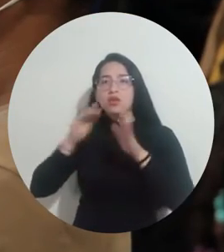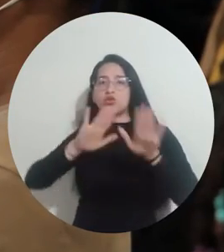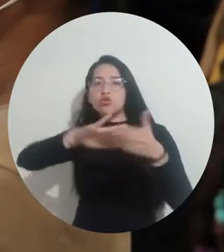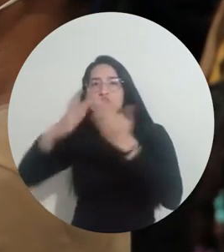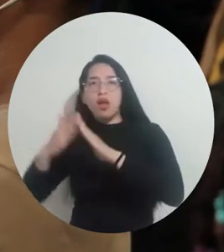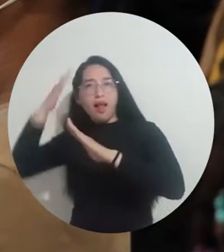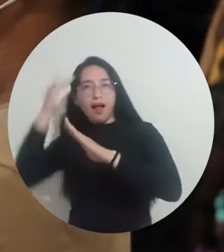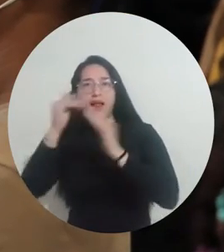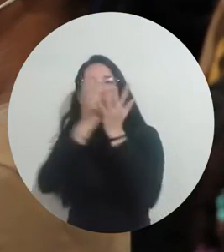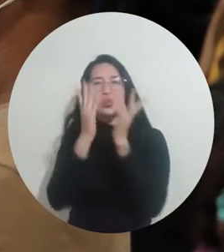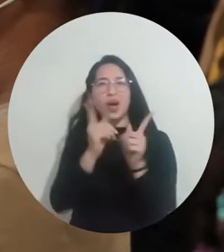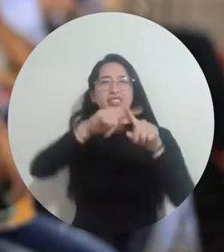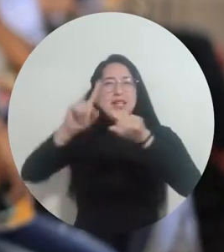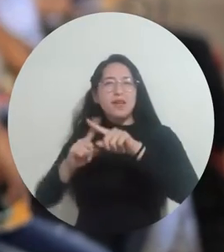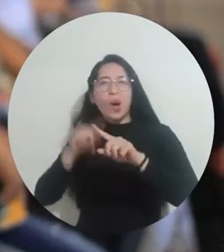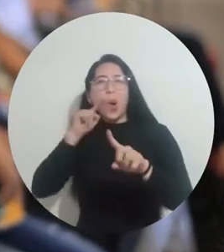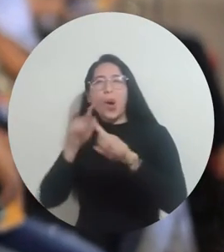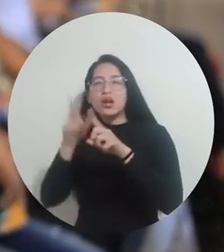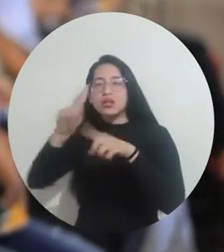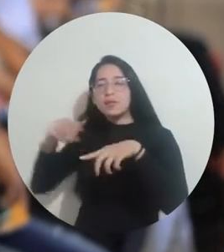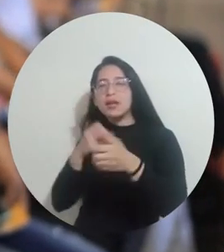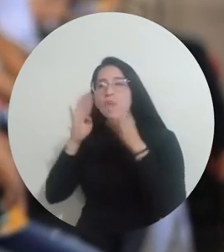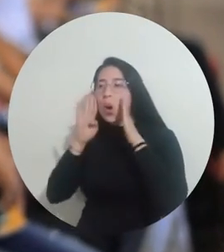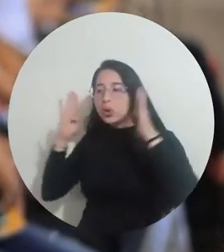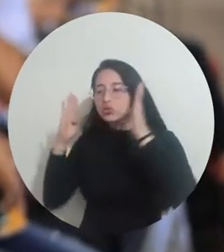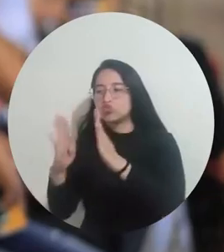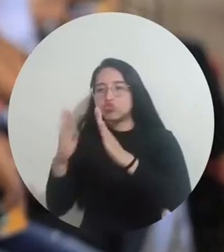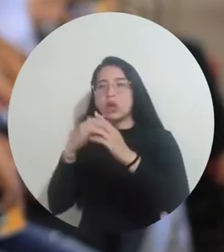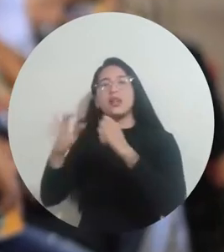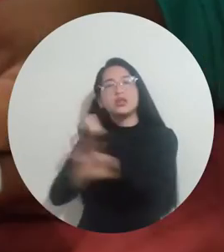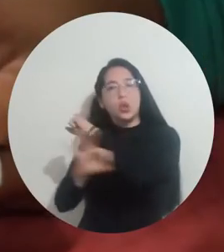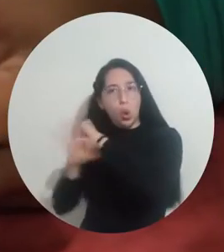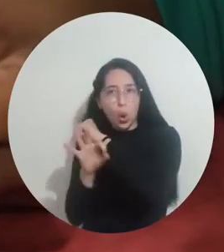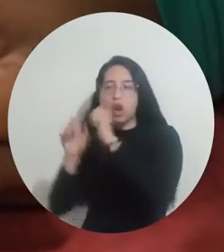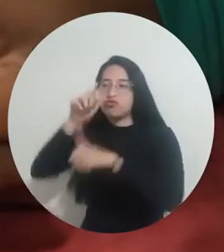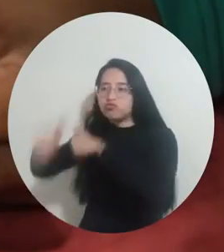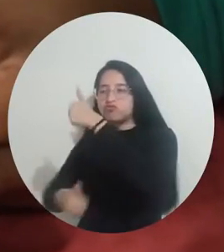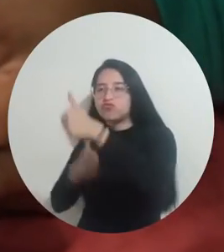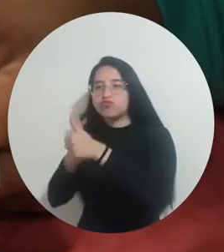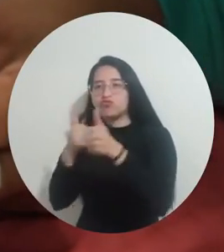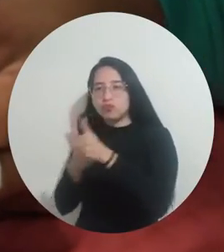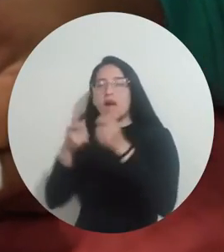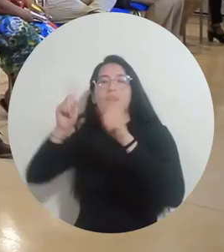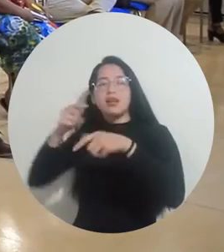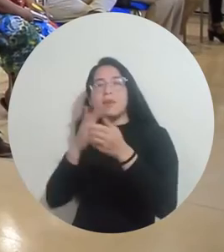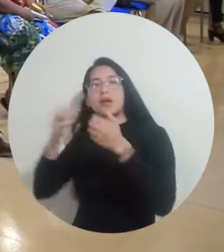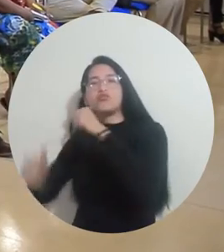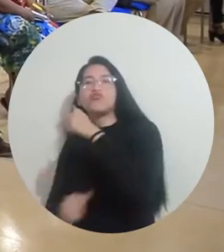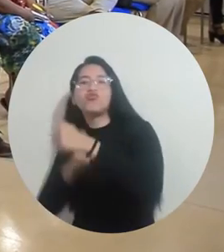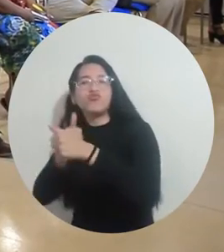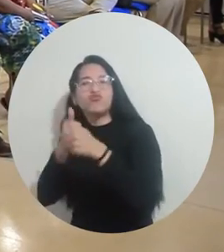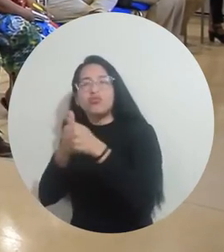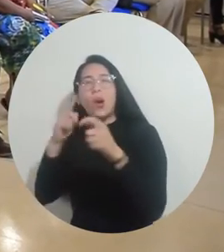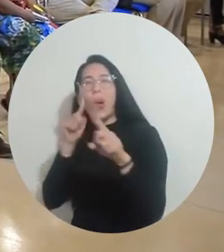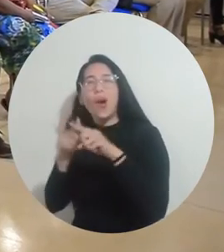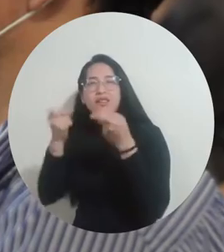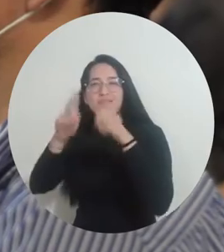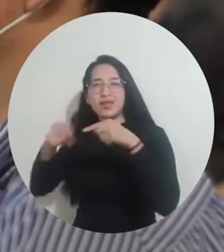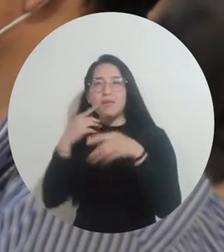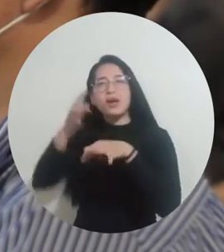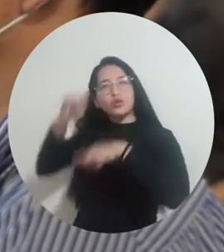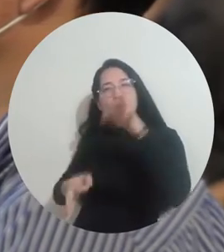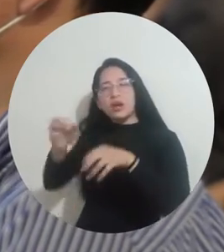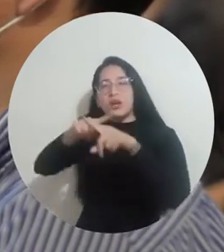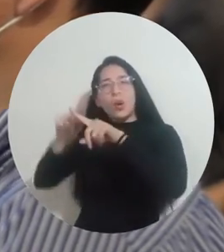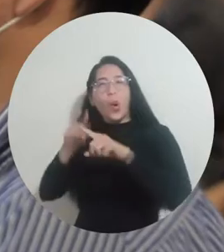en aras de articular acciones que permitan brindar atención jurídica y psicológica, acompañamiento y fortalecimiento de emprendimientos de la población